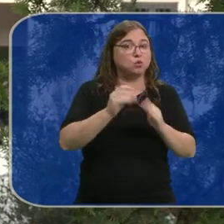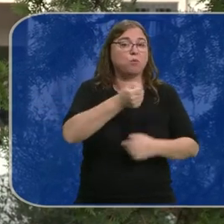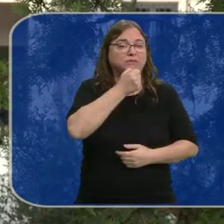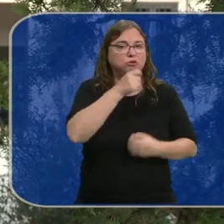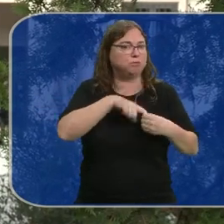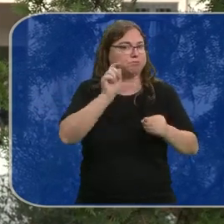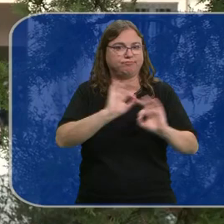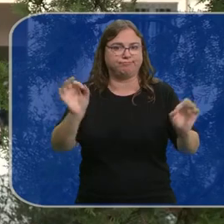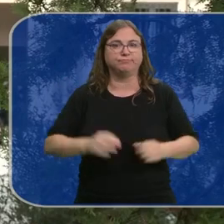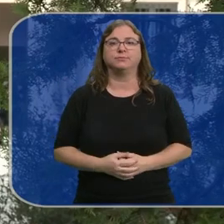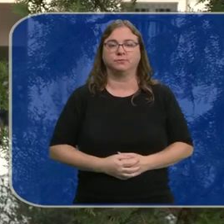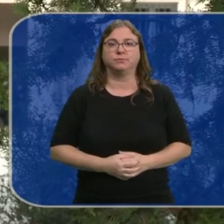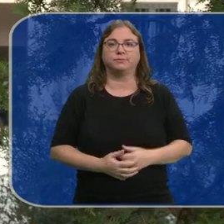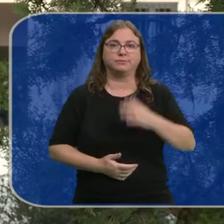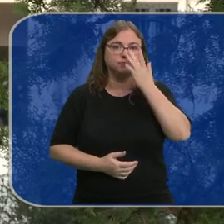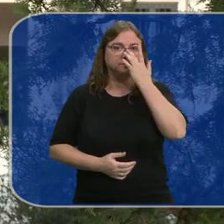Partido Socialista.